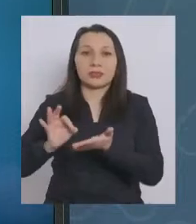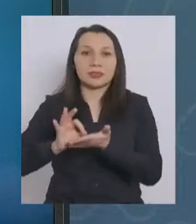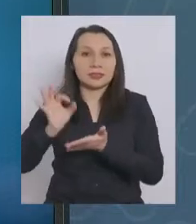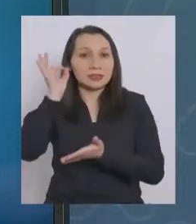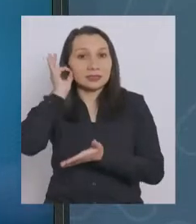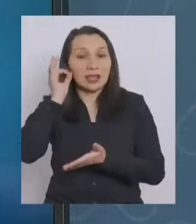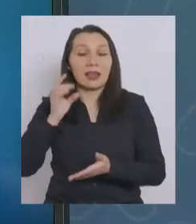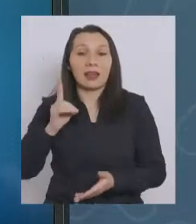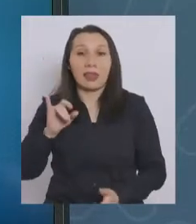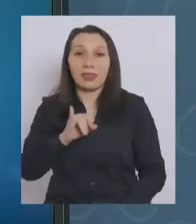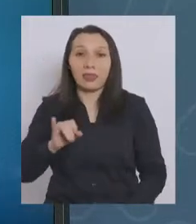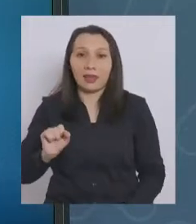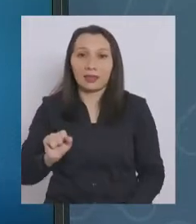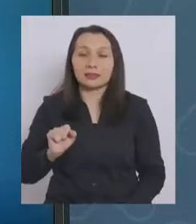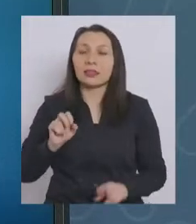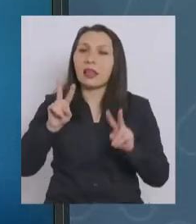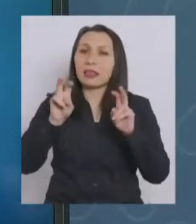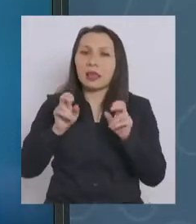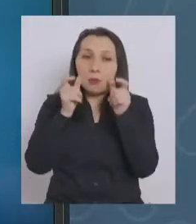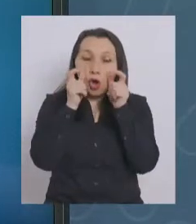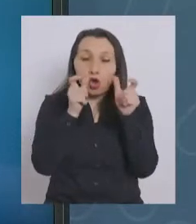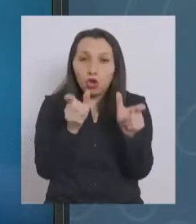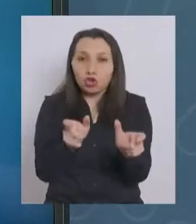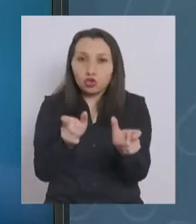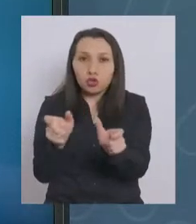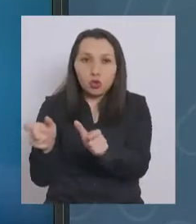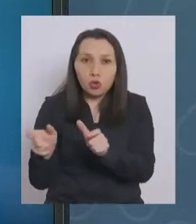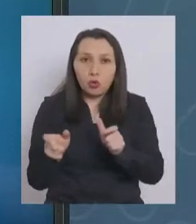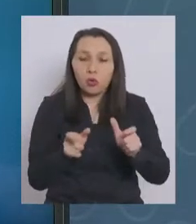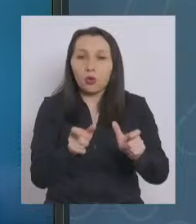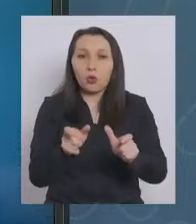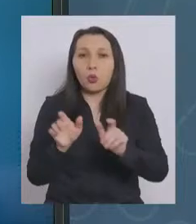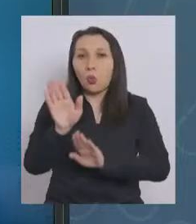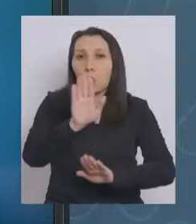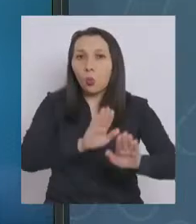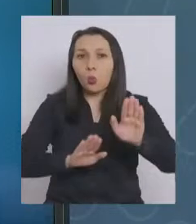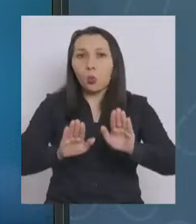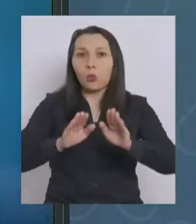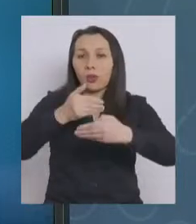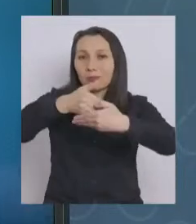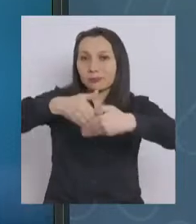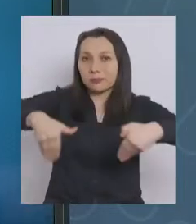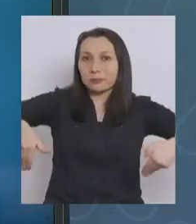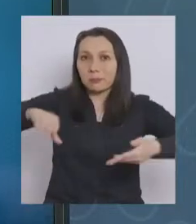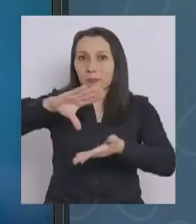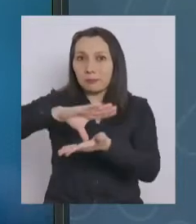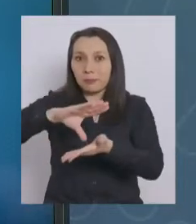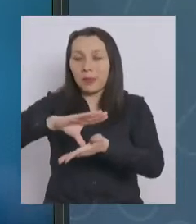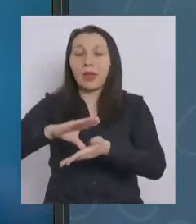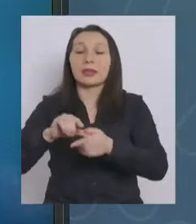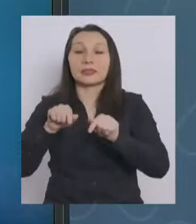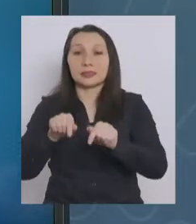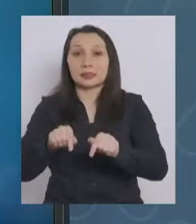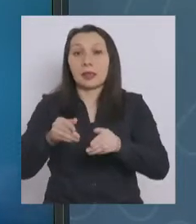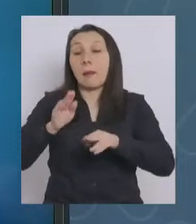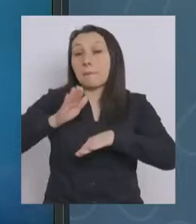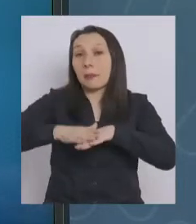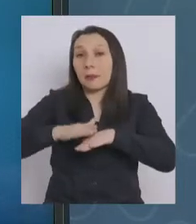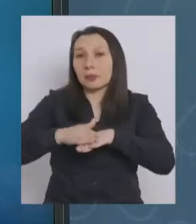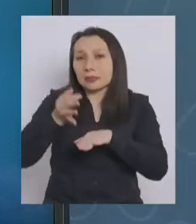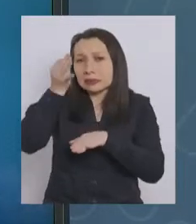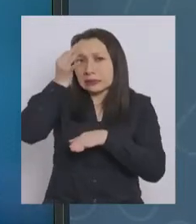Paula Daza en cuanto al control y a la protección de nuestras fronteras, hoy día los permisos